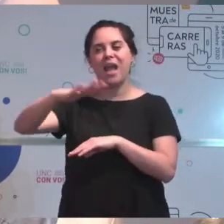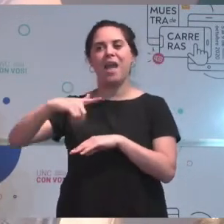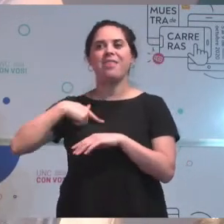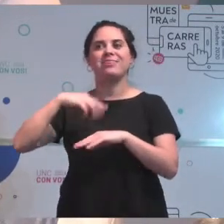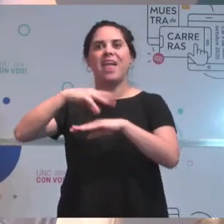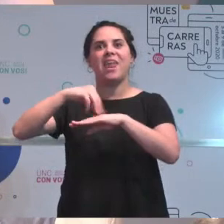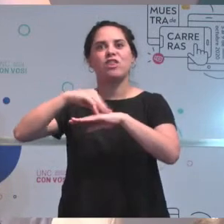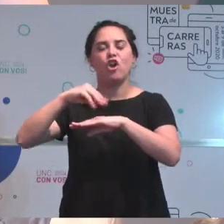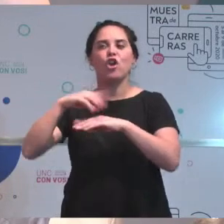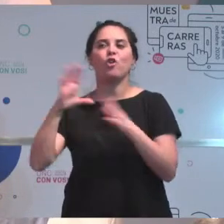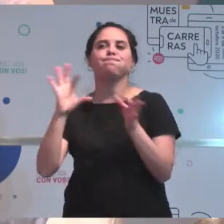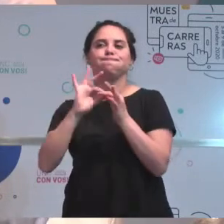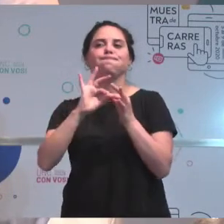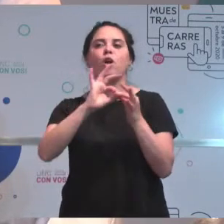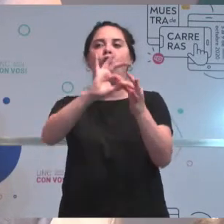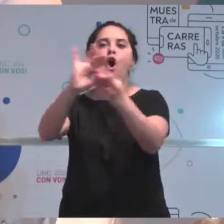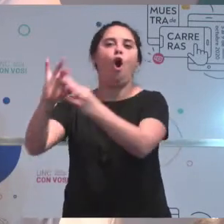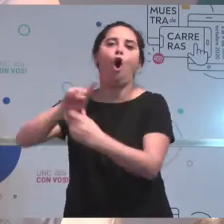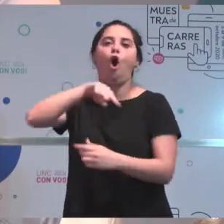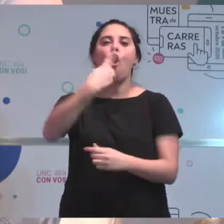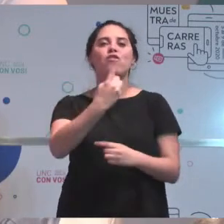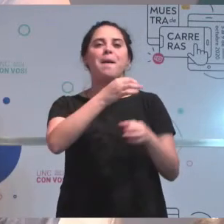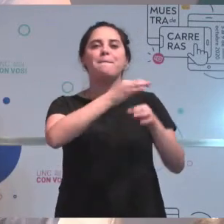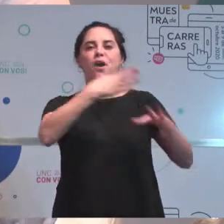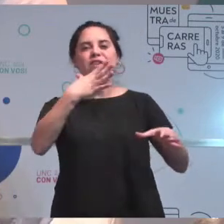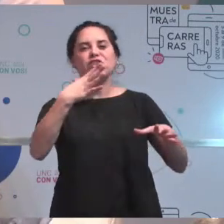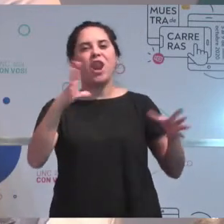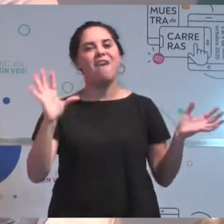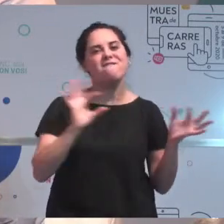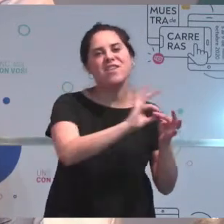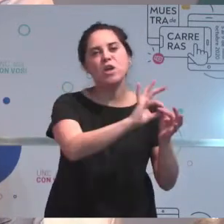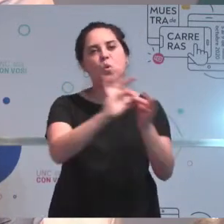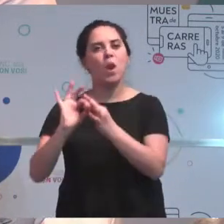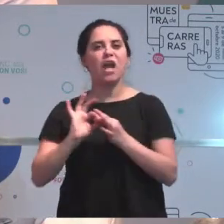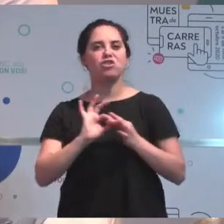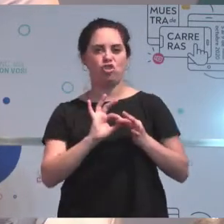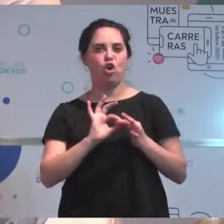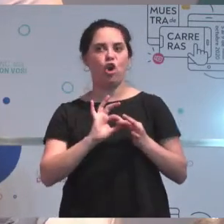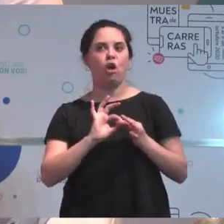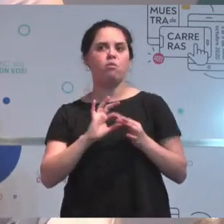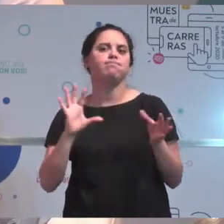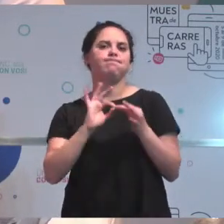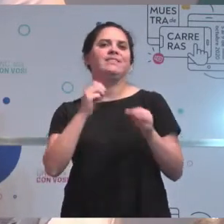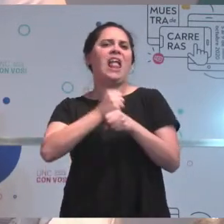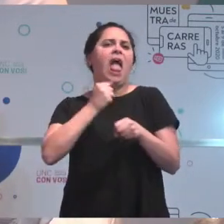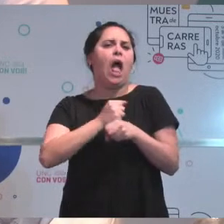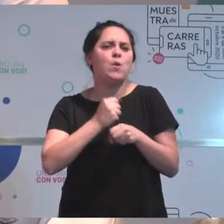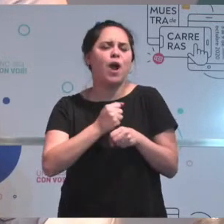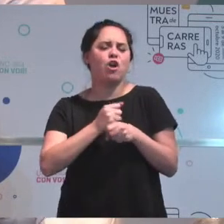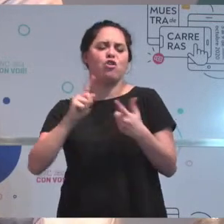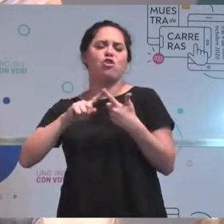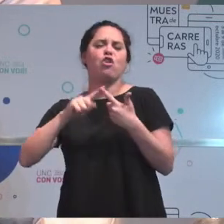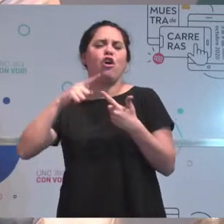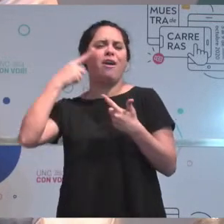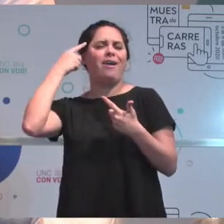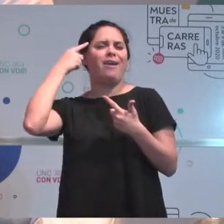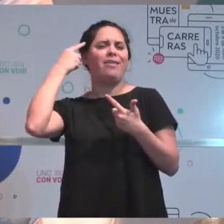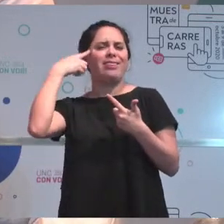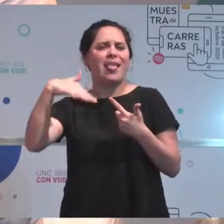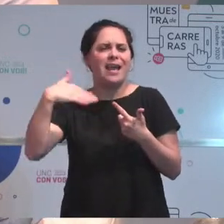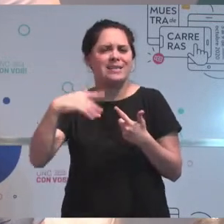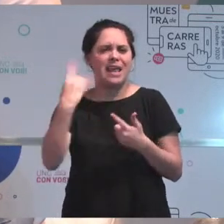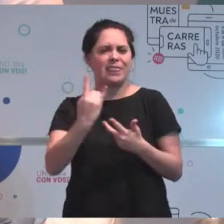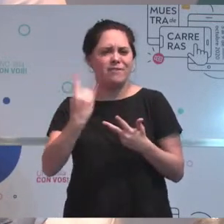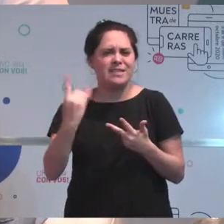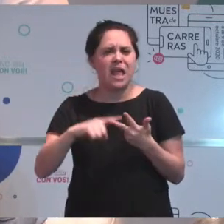vinculaciones con otras profesiones, un equipo interdisciplinario de trabajo, aprender a trabajar lo que es la inteligencia artificial, poder